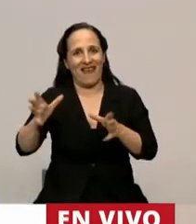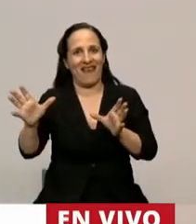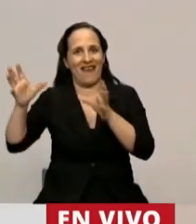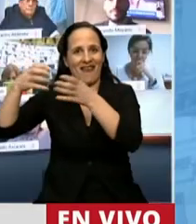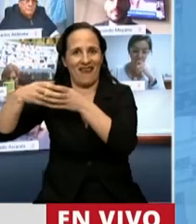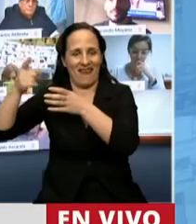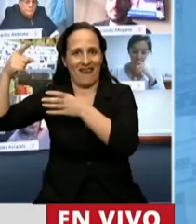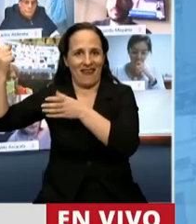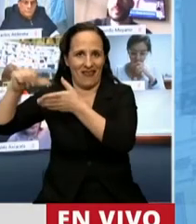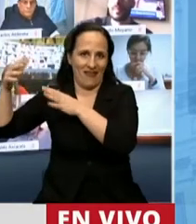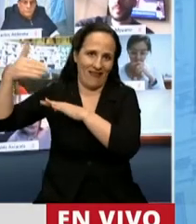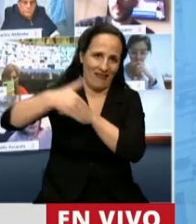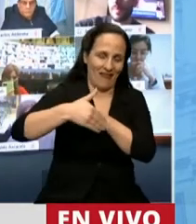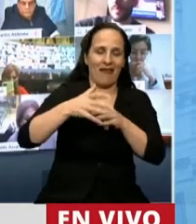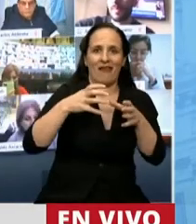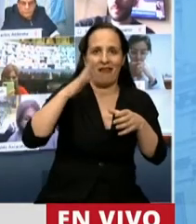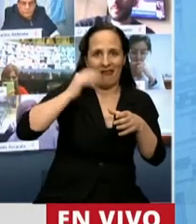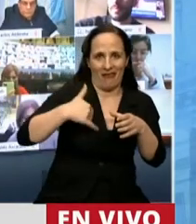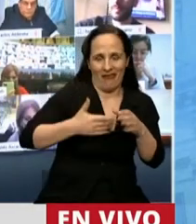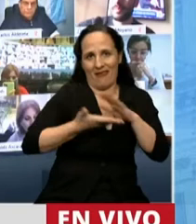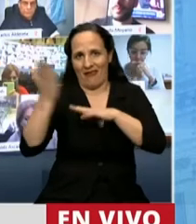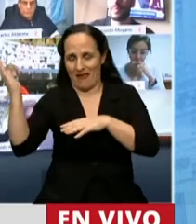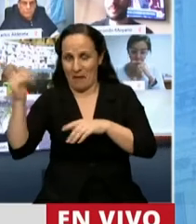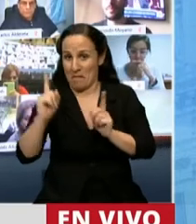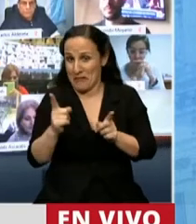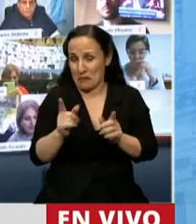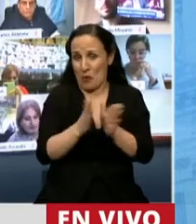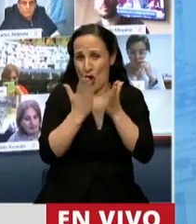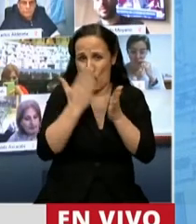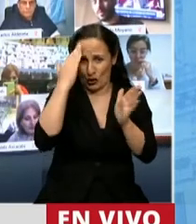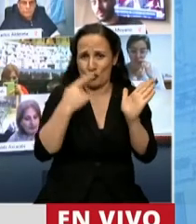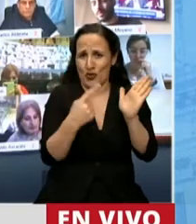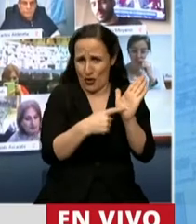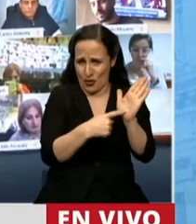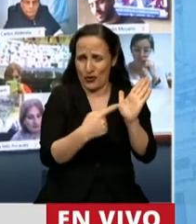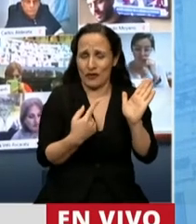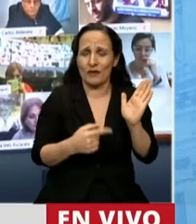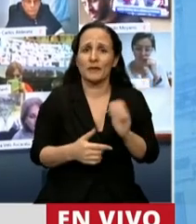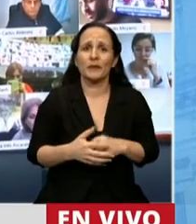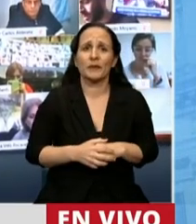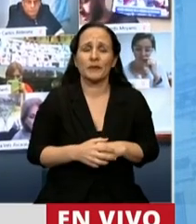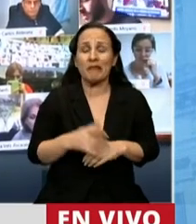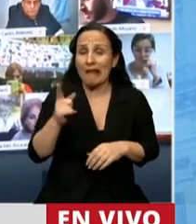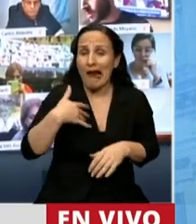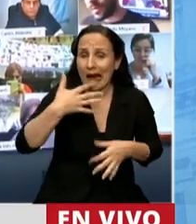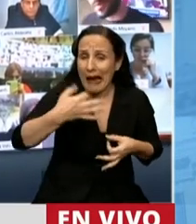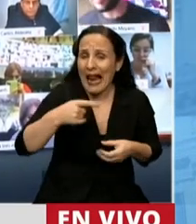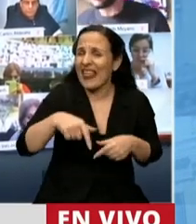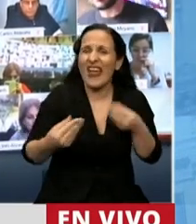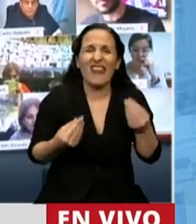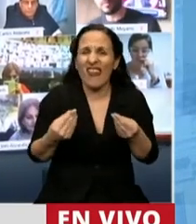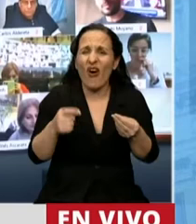del territorio nacional, tal como está establecido en nuestra Constitución. En realidad lo que estamos